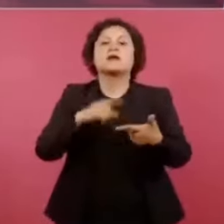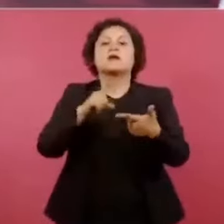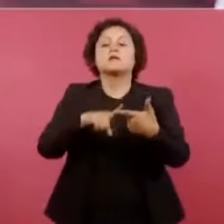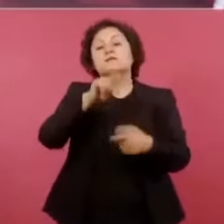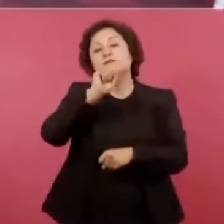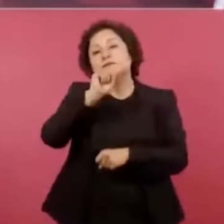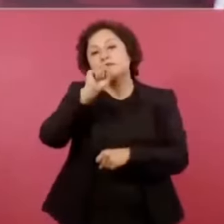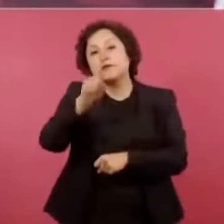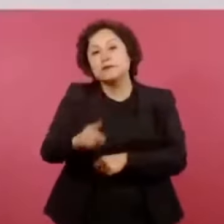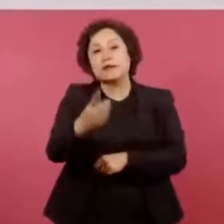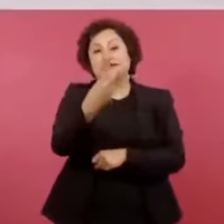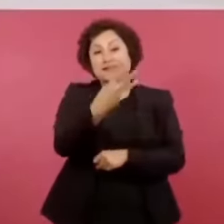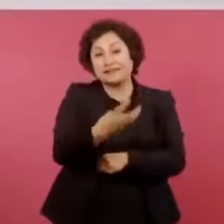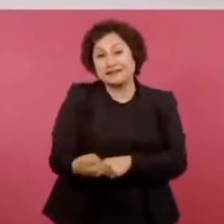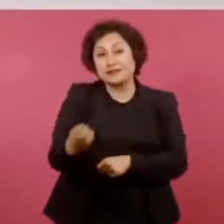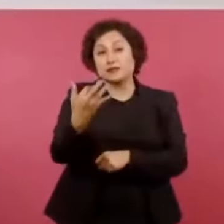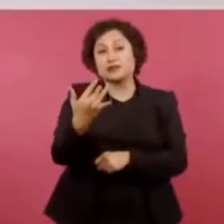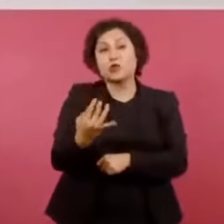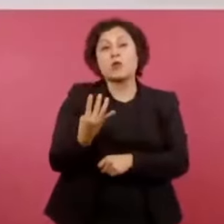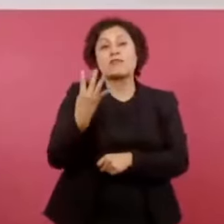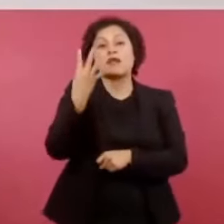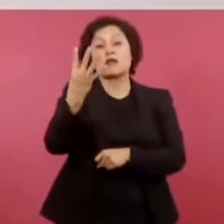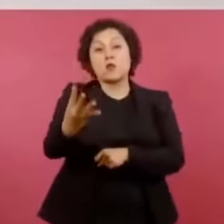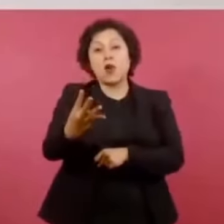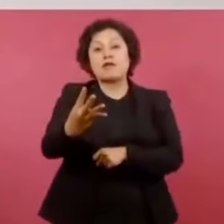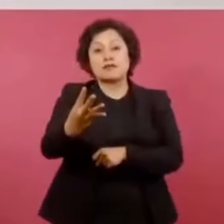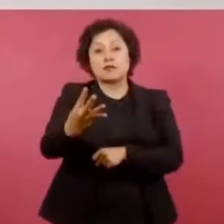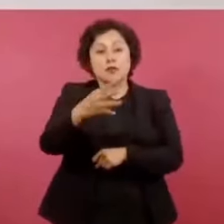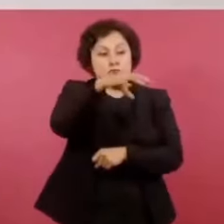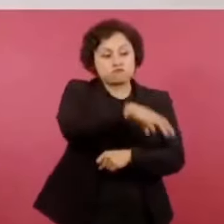cuatro cuarteles, esto hasta diciembre.